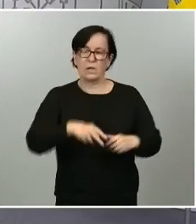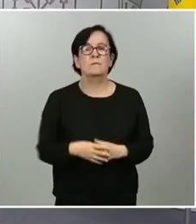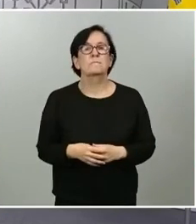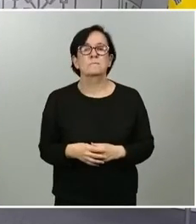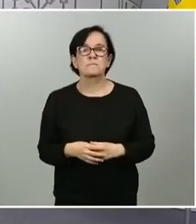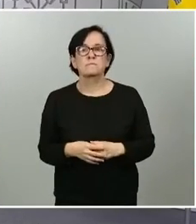desescalada desescalada desescalada